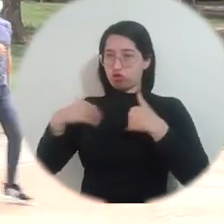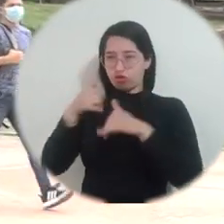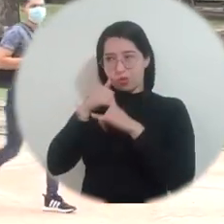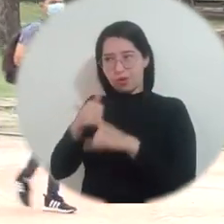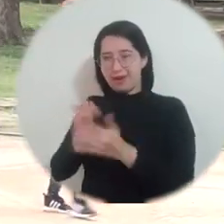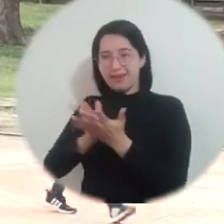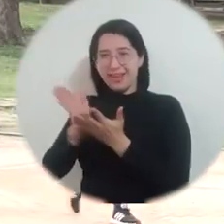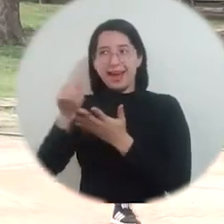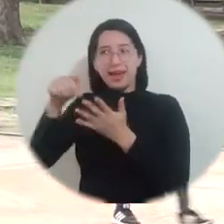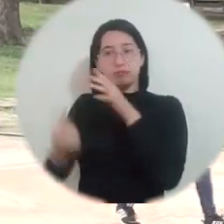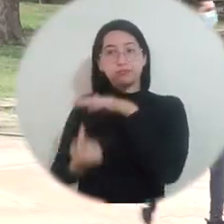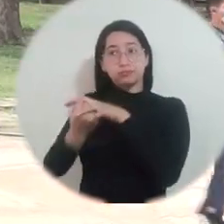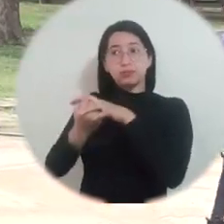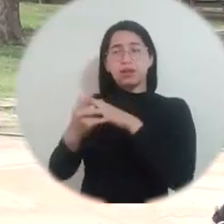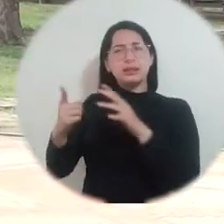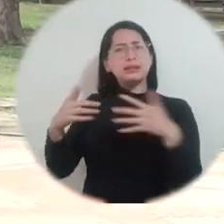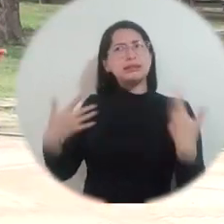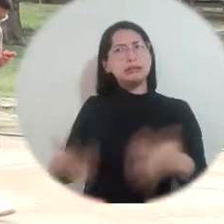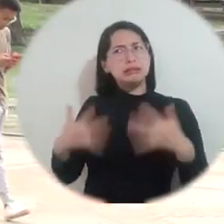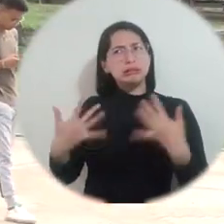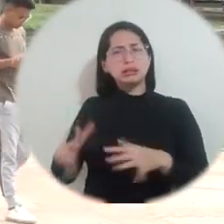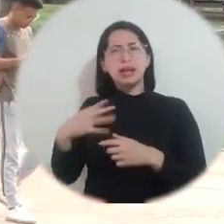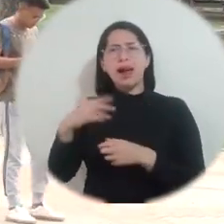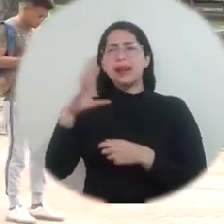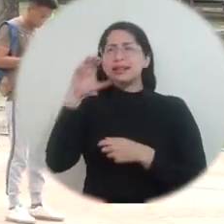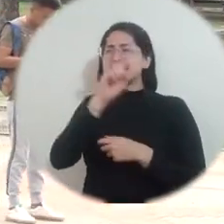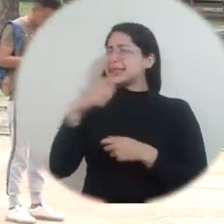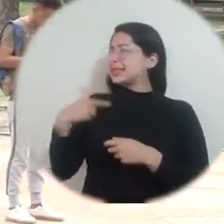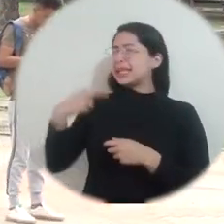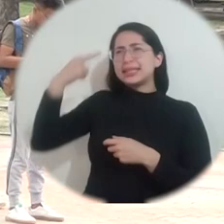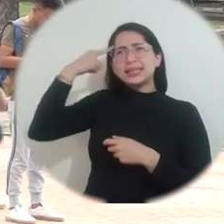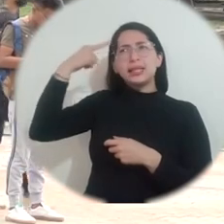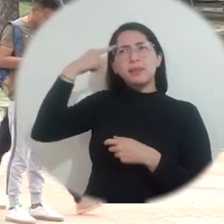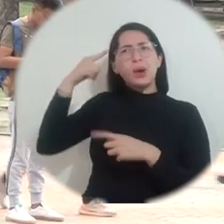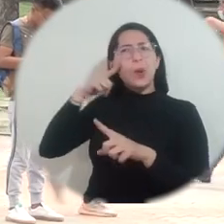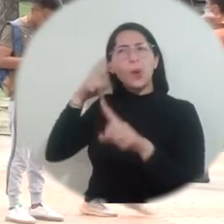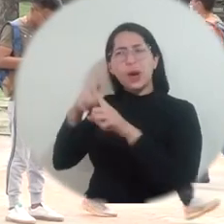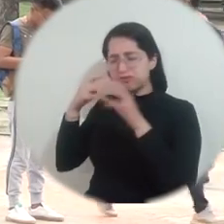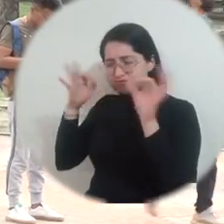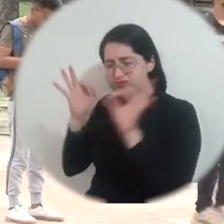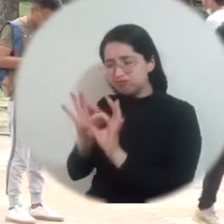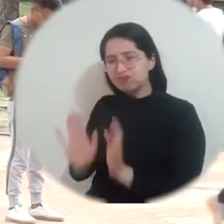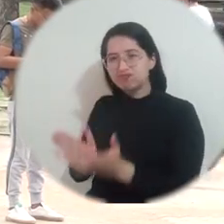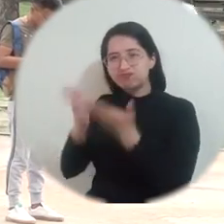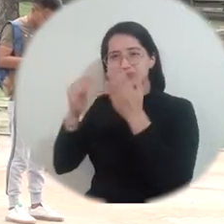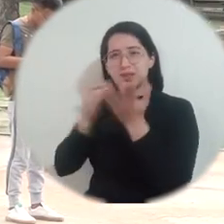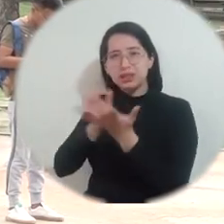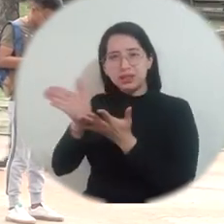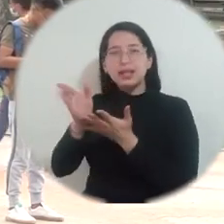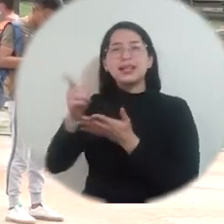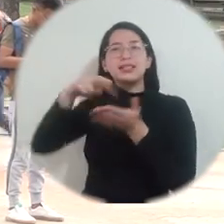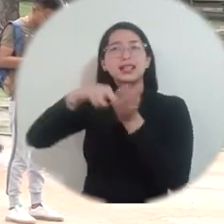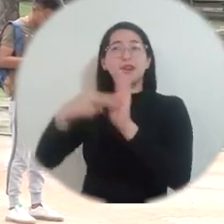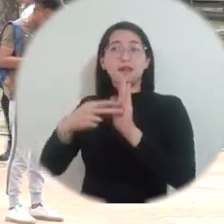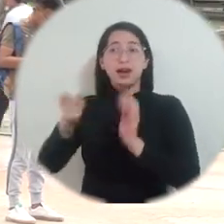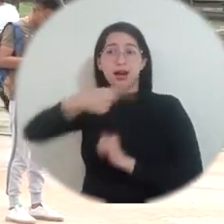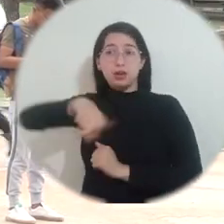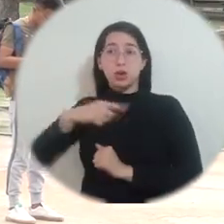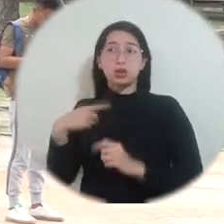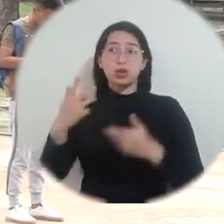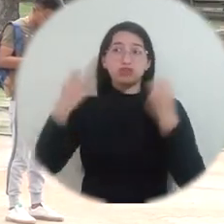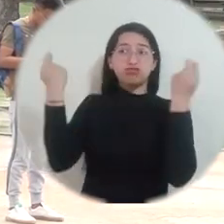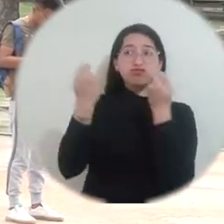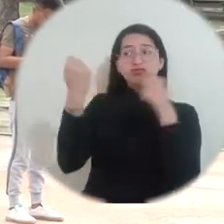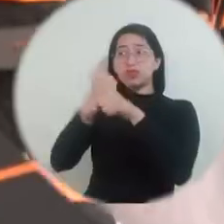con esto pues quiere decir que desde los inicios siempre se ha pensado en este programa y que quiere decir que nosotros tenemos todavía acogida en el